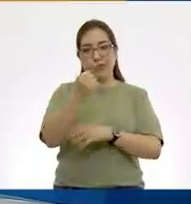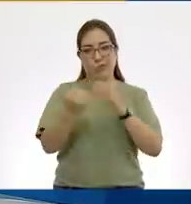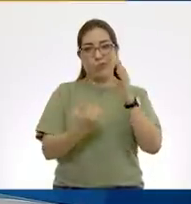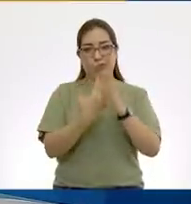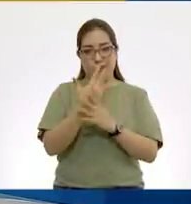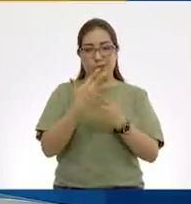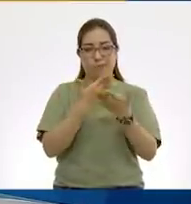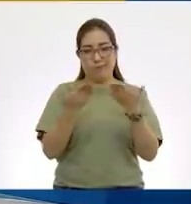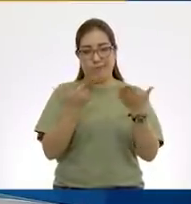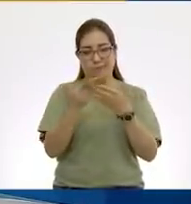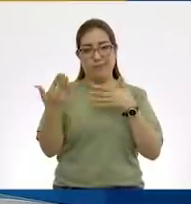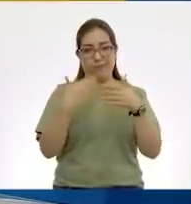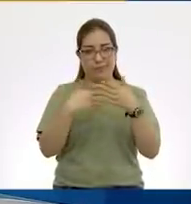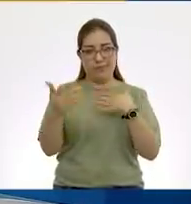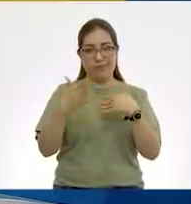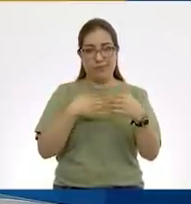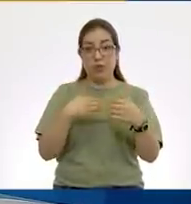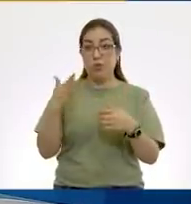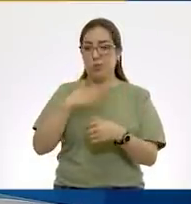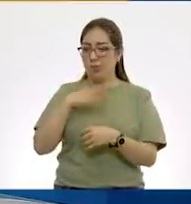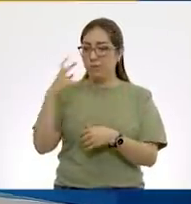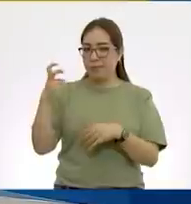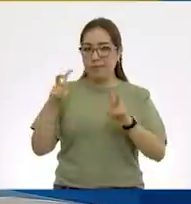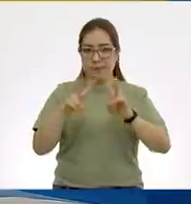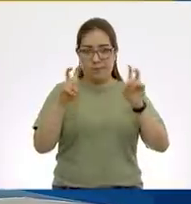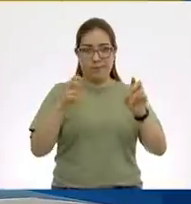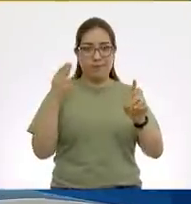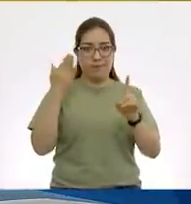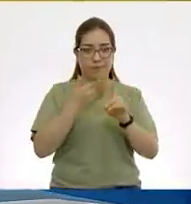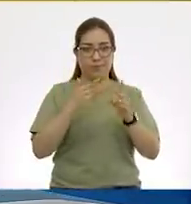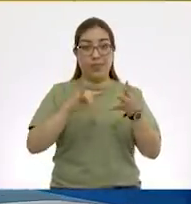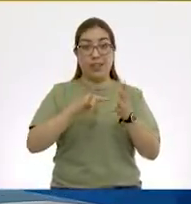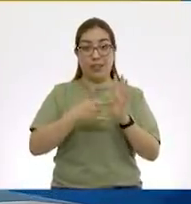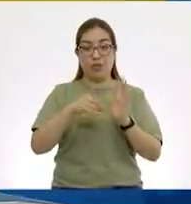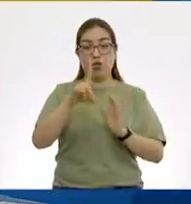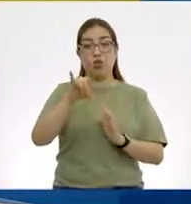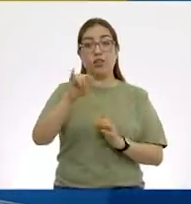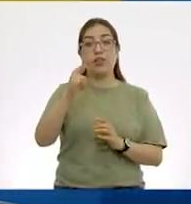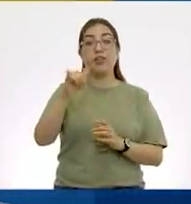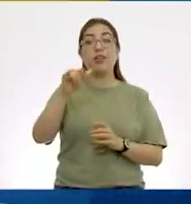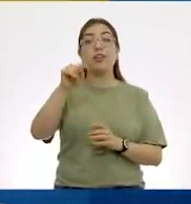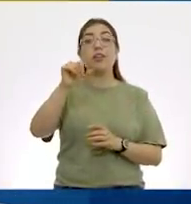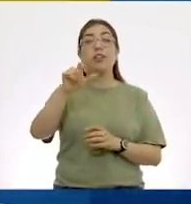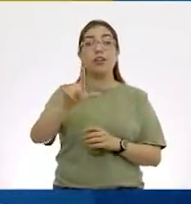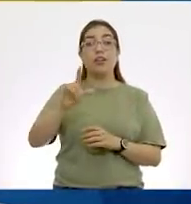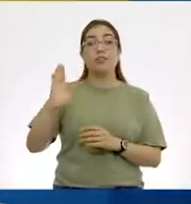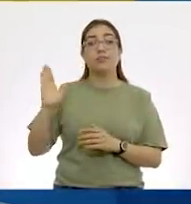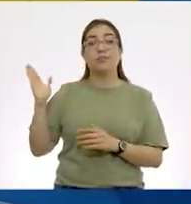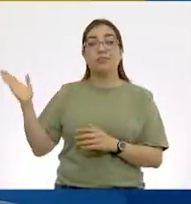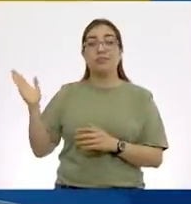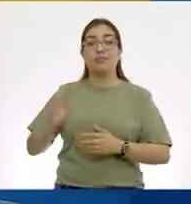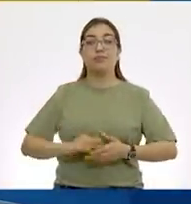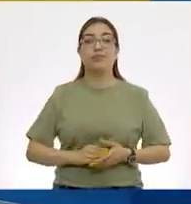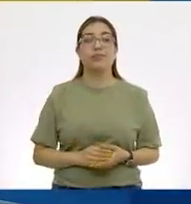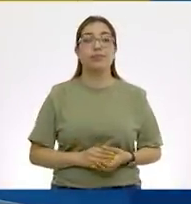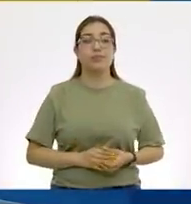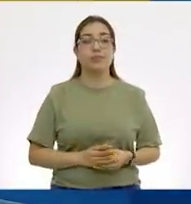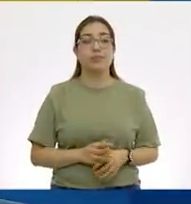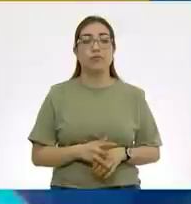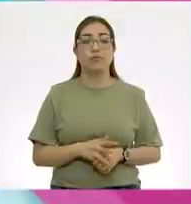Perfecto. Bien, y hablando de reloj digital, pues vamos a conocer las características del reloj digital.